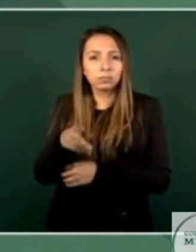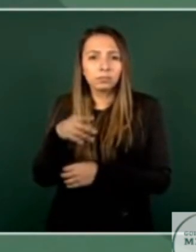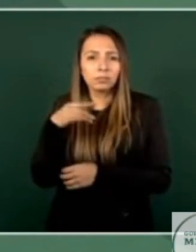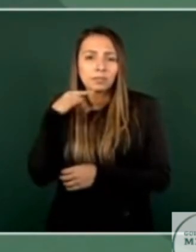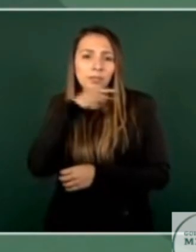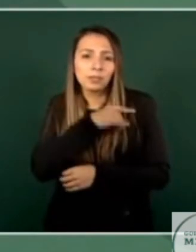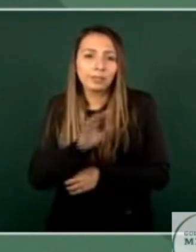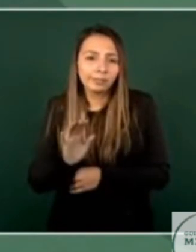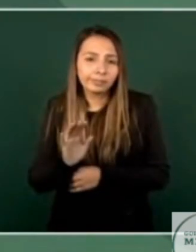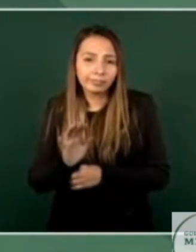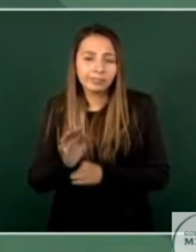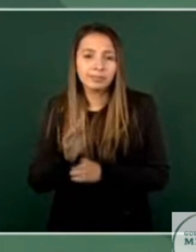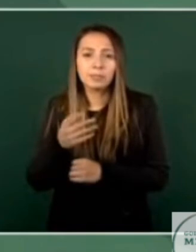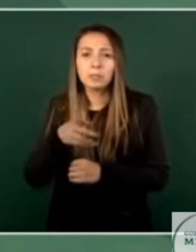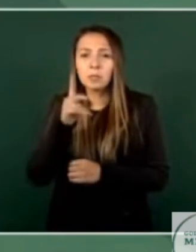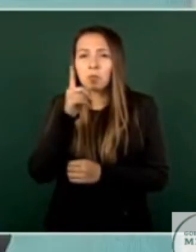lo único